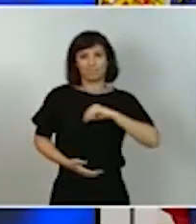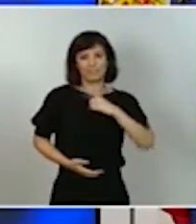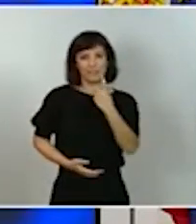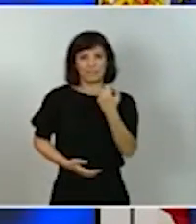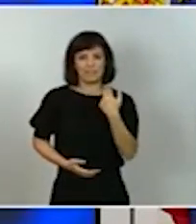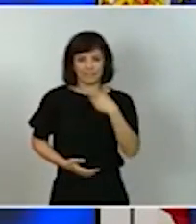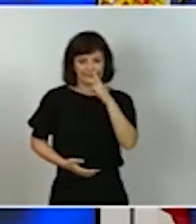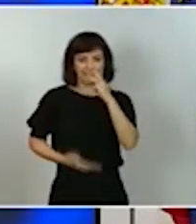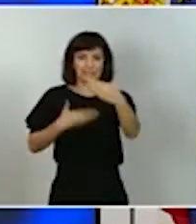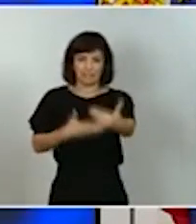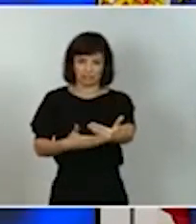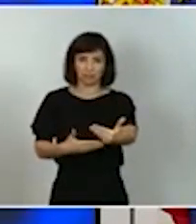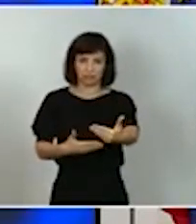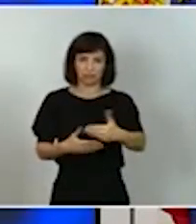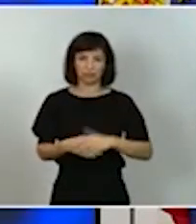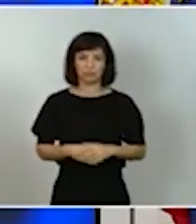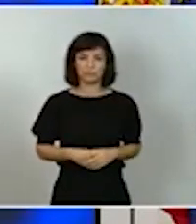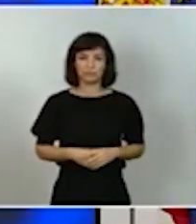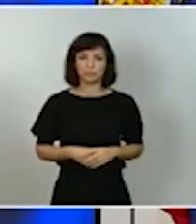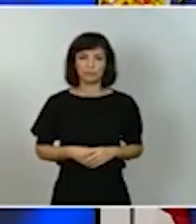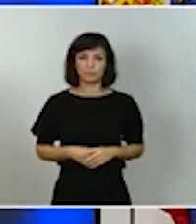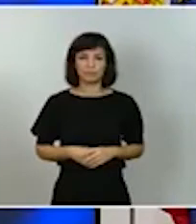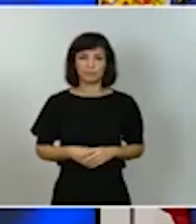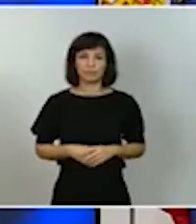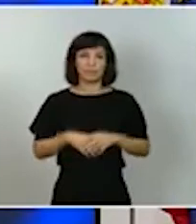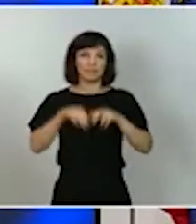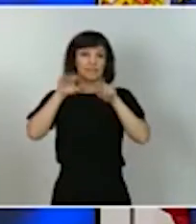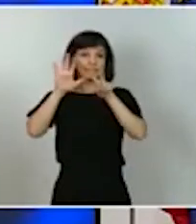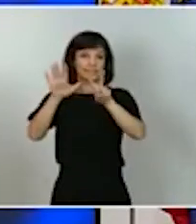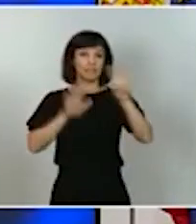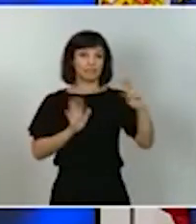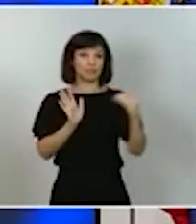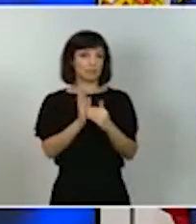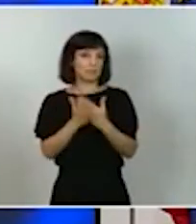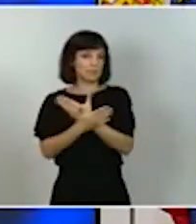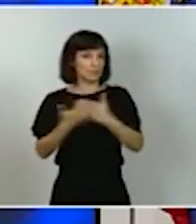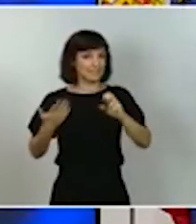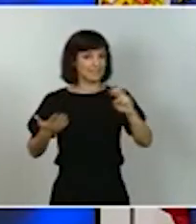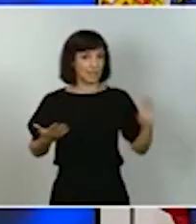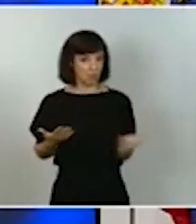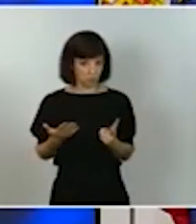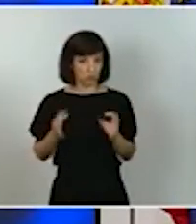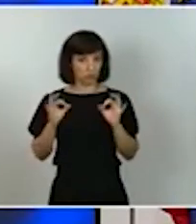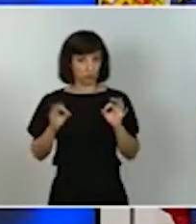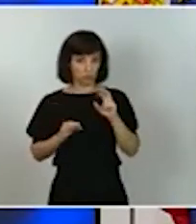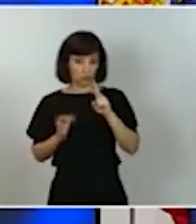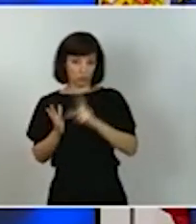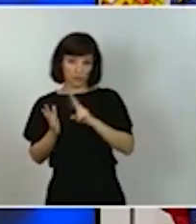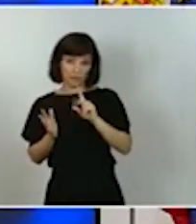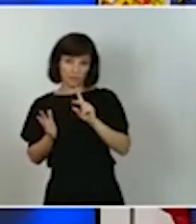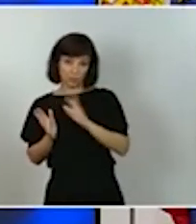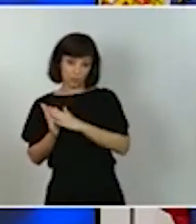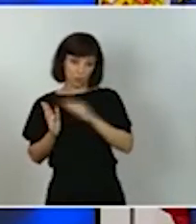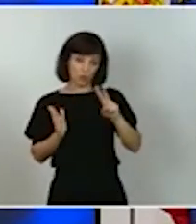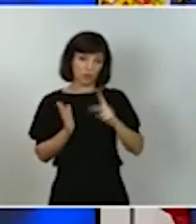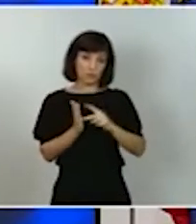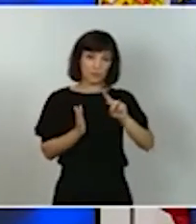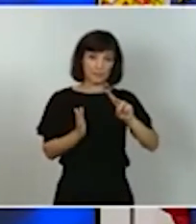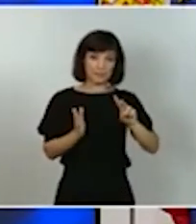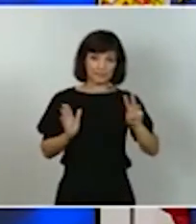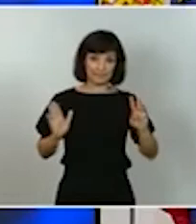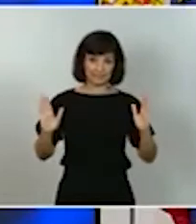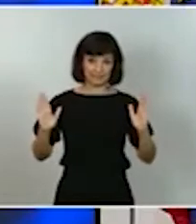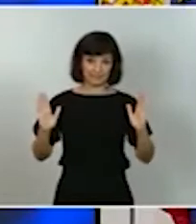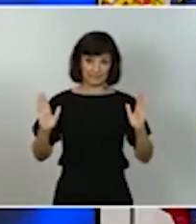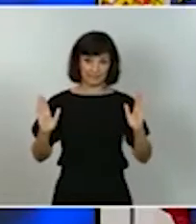años. Serán 72.000 millones de euros para el periodo 2021-2023. Repito,